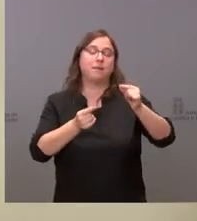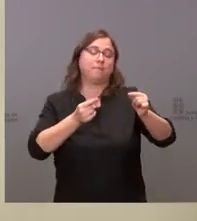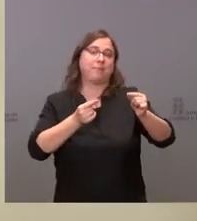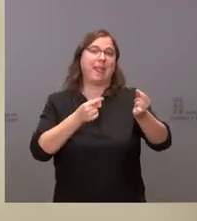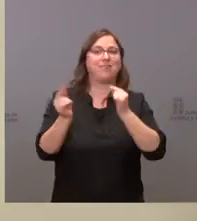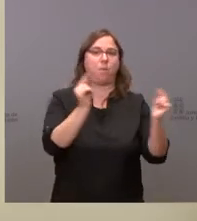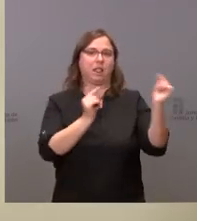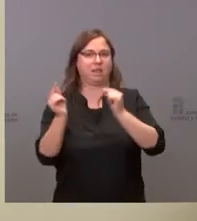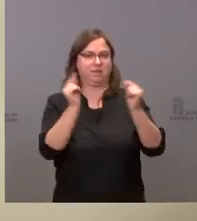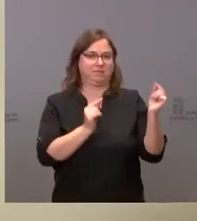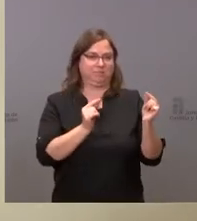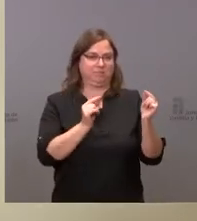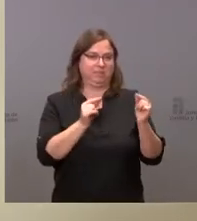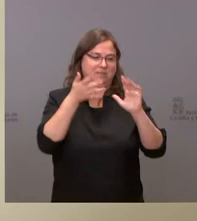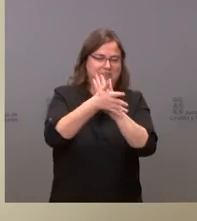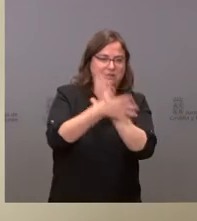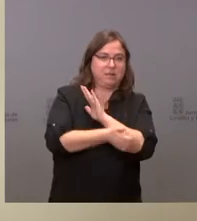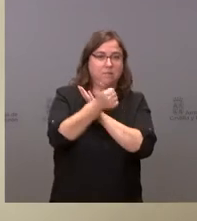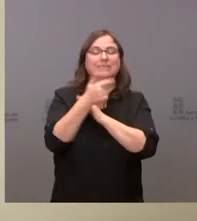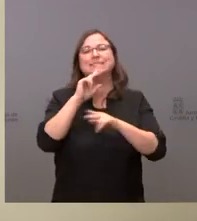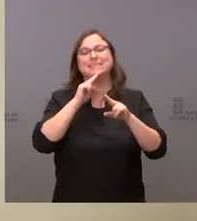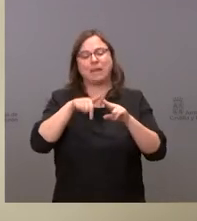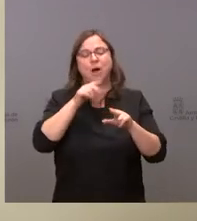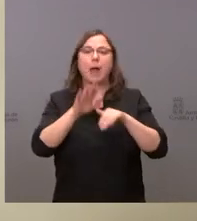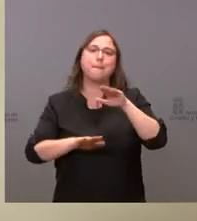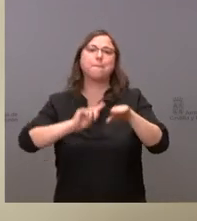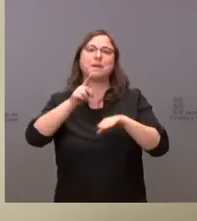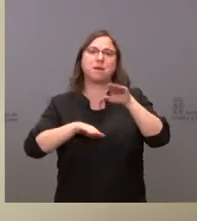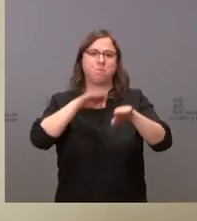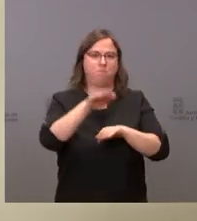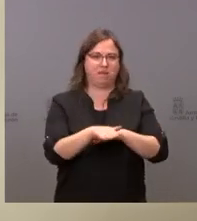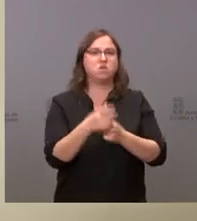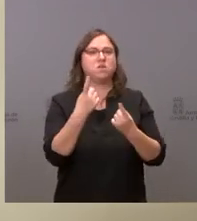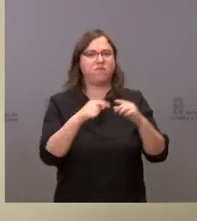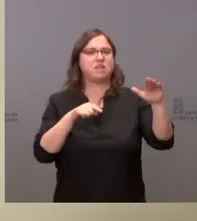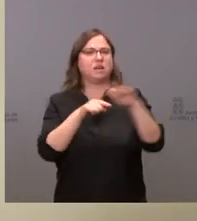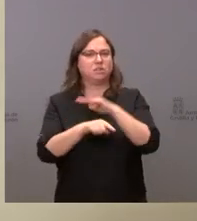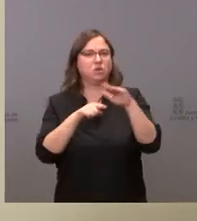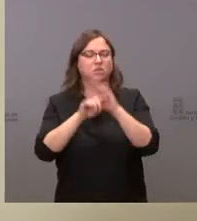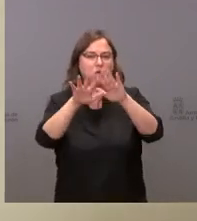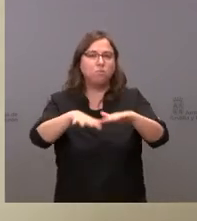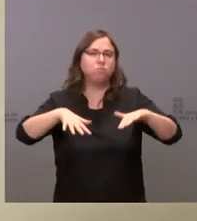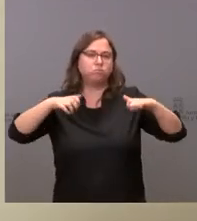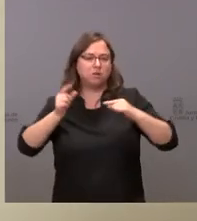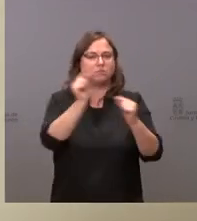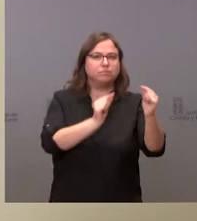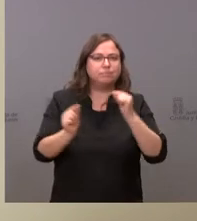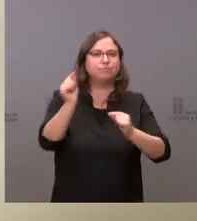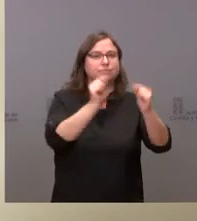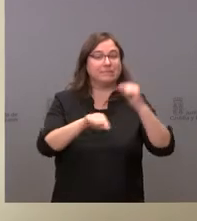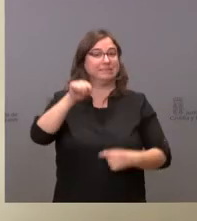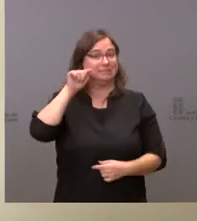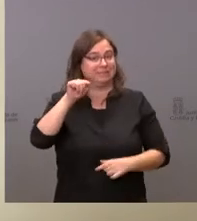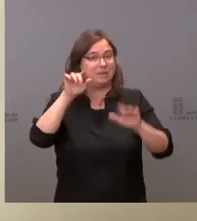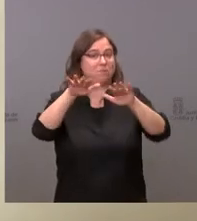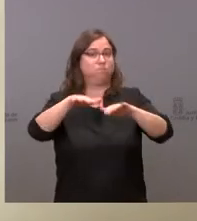decir, que este es el primer paso y que aún queda toda la tramitación parlamentaria. Y que es ahí, en el